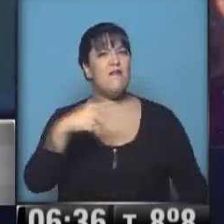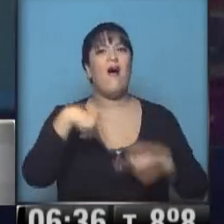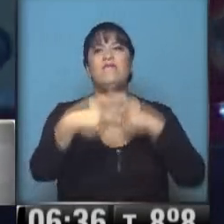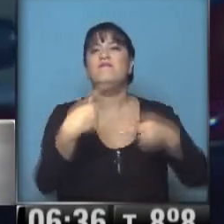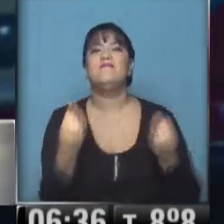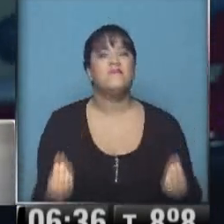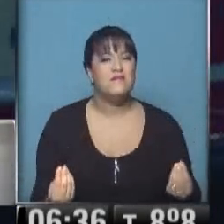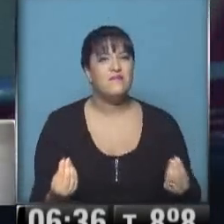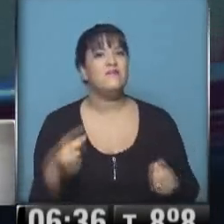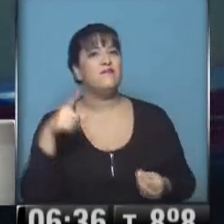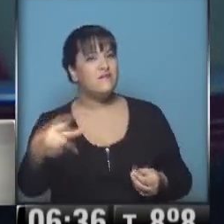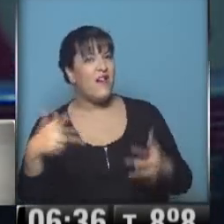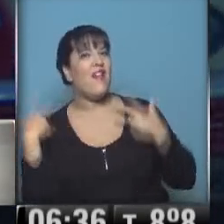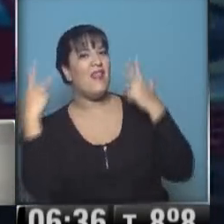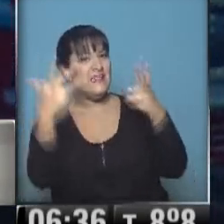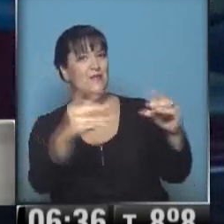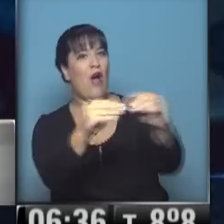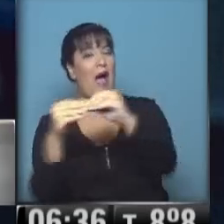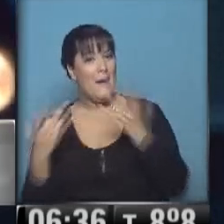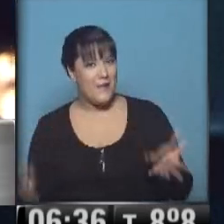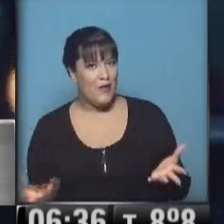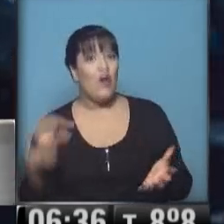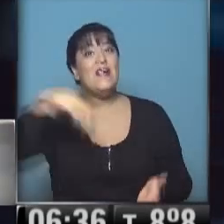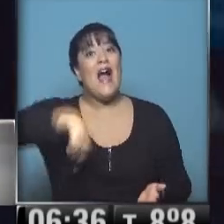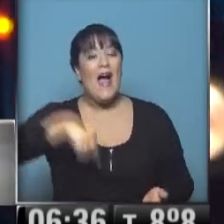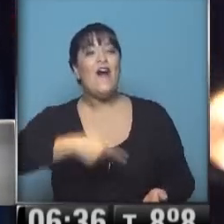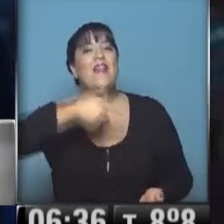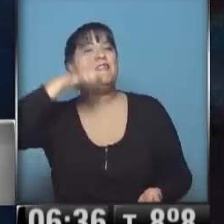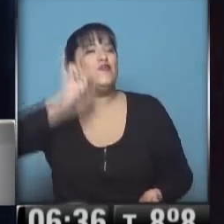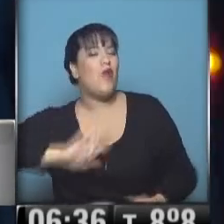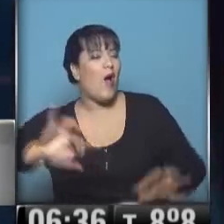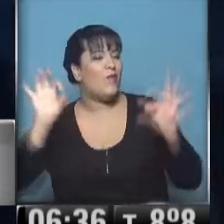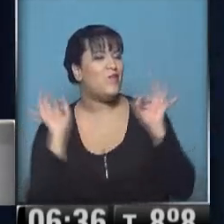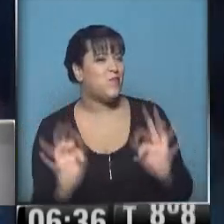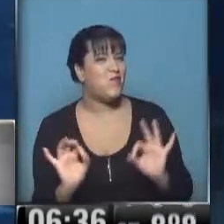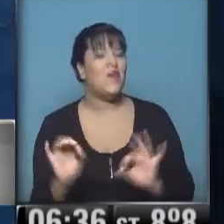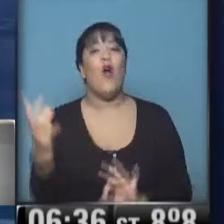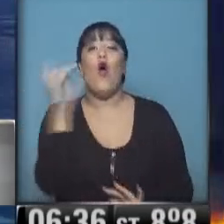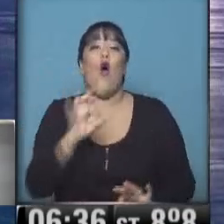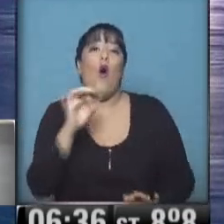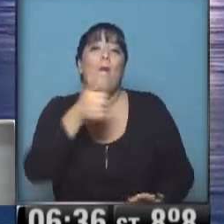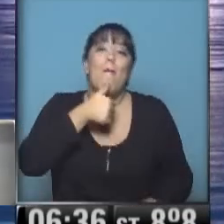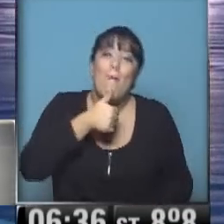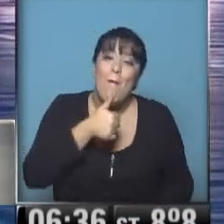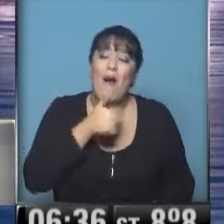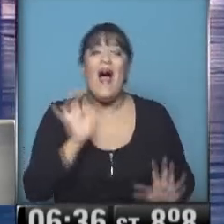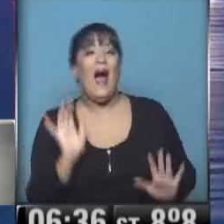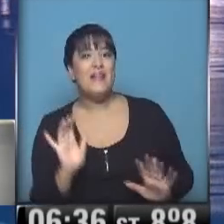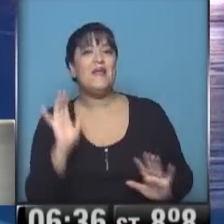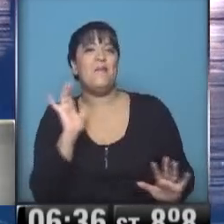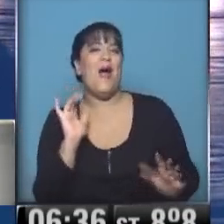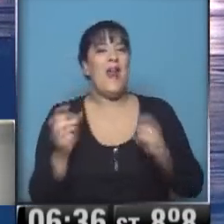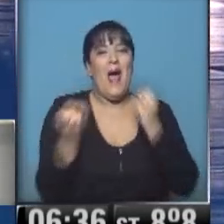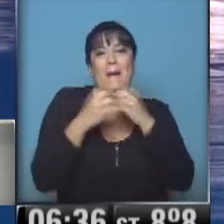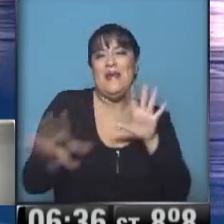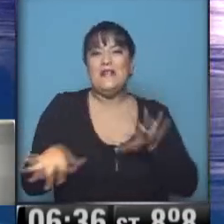Contanos, Cari. Le decimos a nuestros amigos, desayuna como corresponde. O si no, te tomás unos matecitos primero para ir entrando en